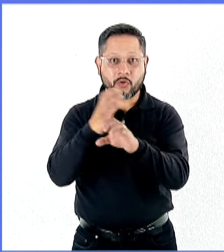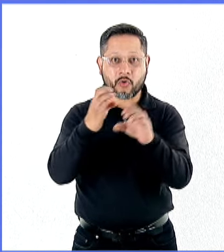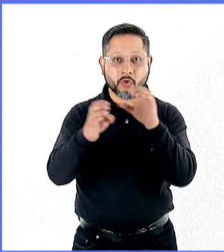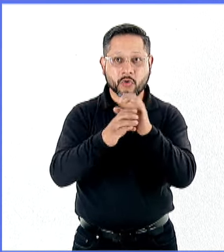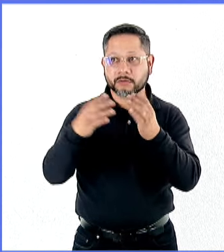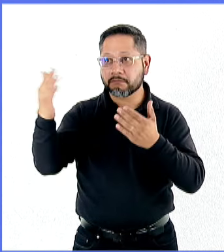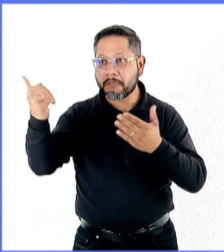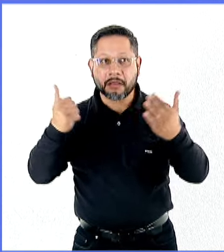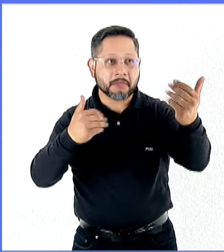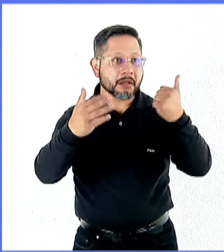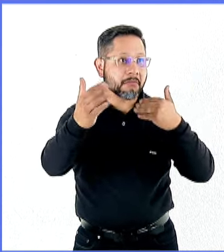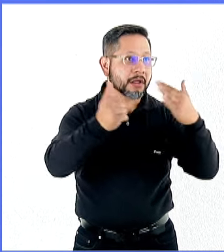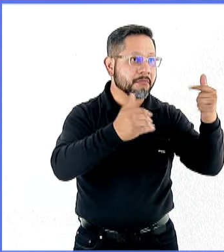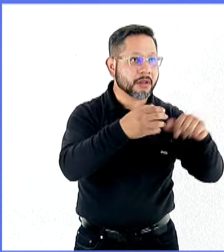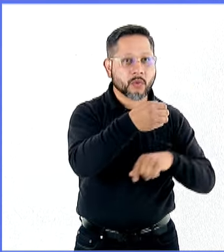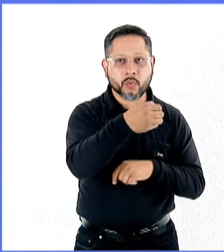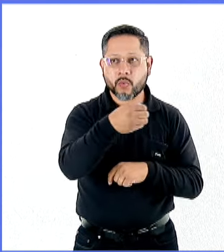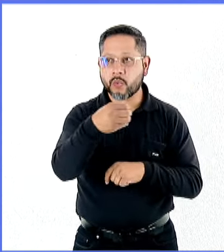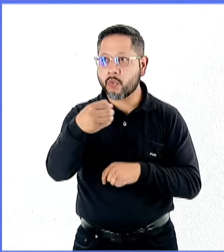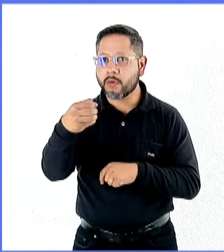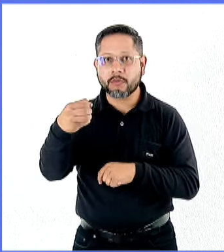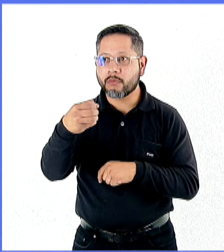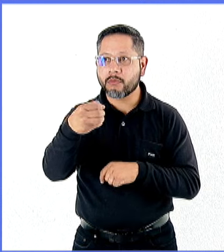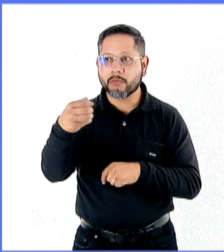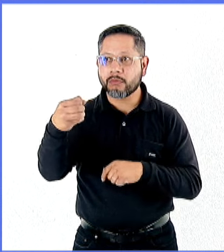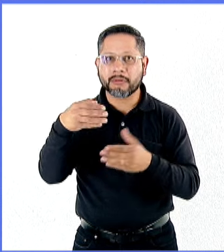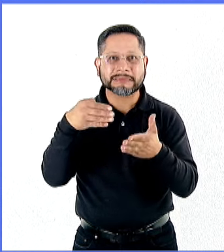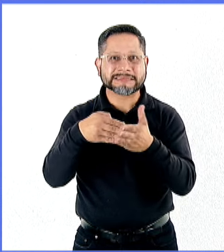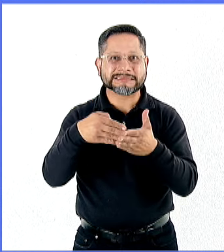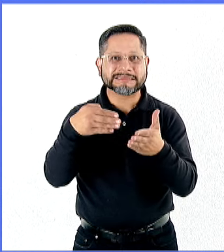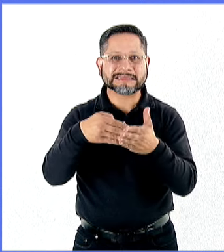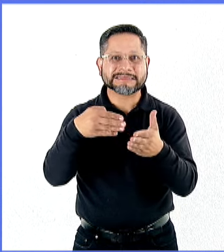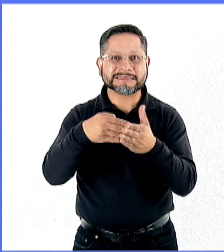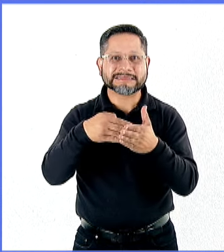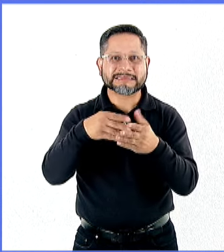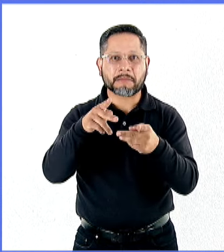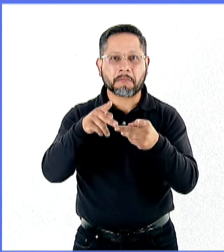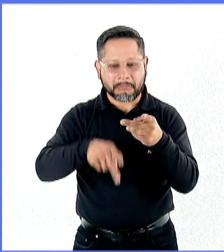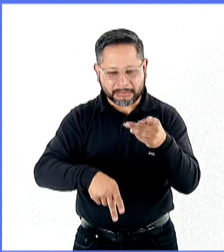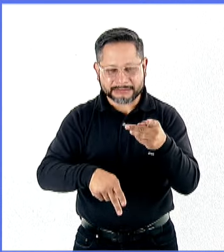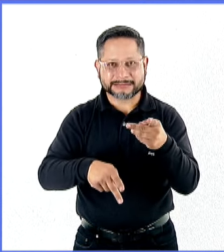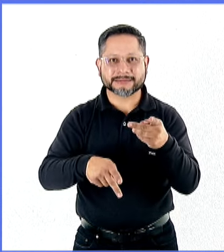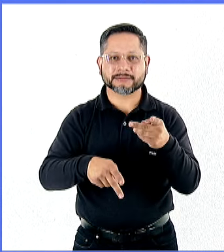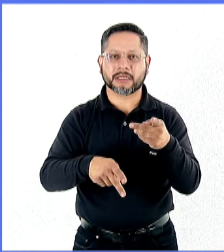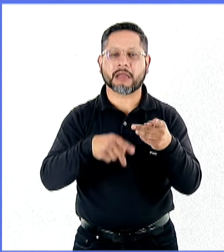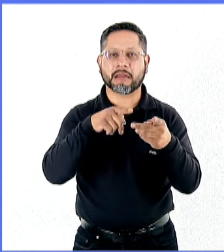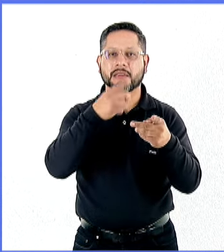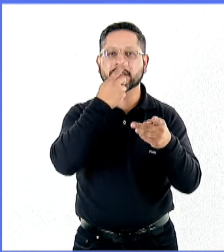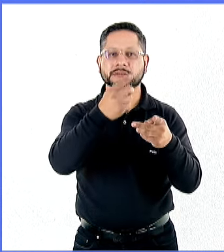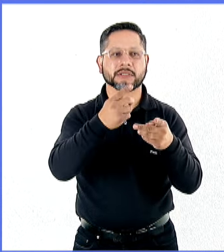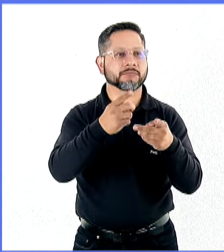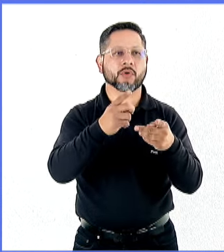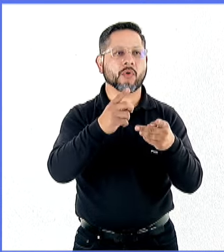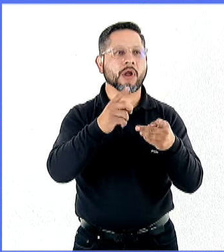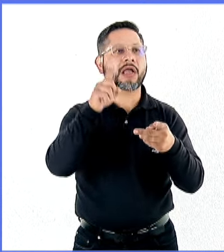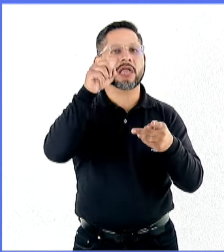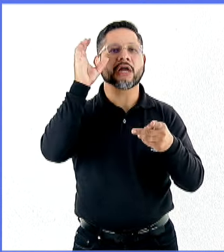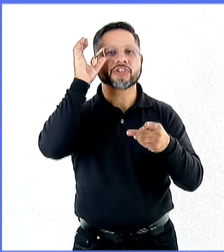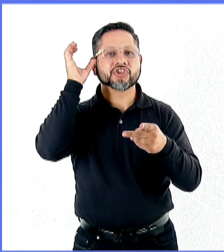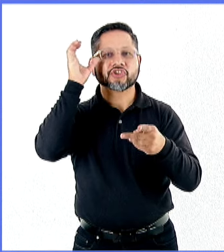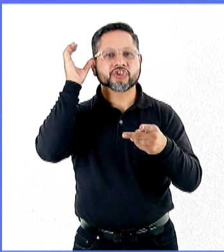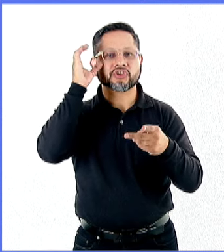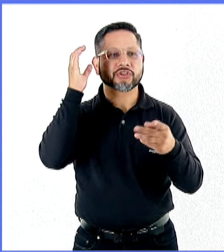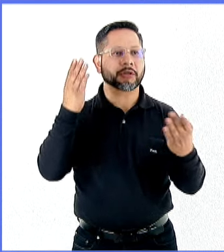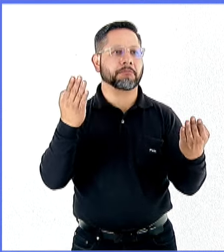eslabones que no podían producir por estas políticas de cero COVID, particularmente también en China, entonces